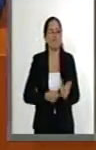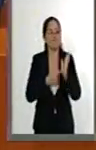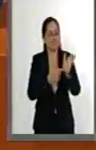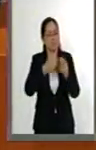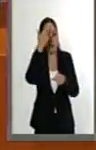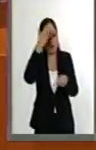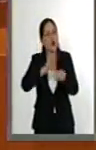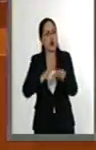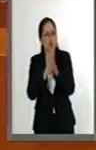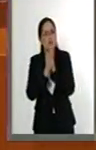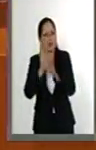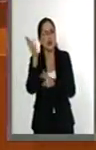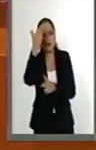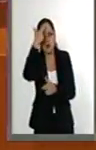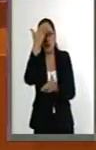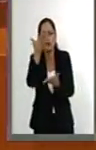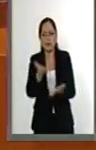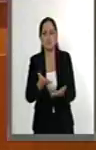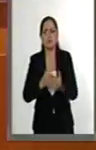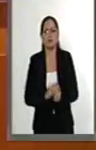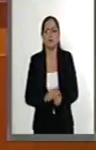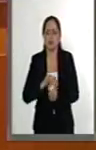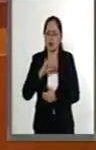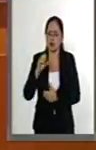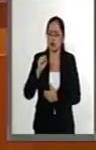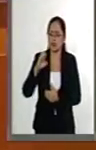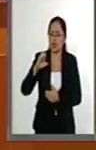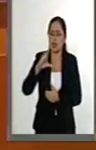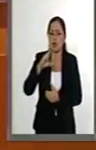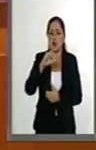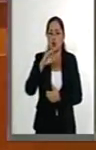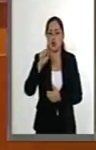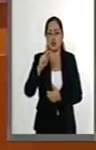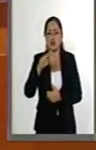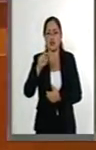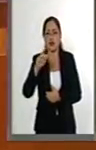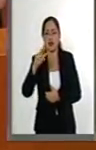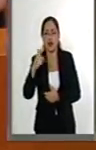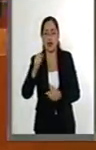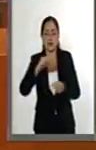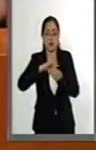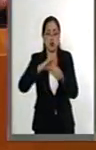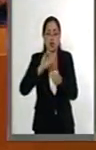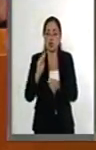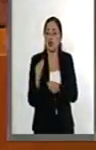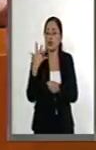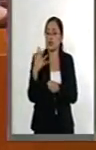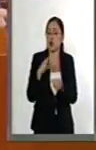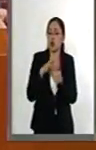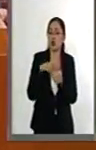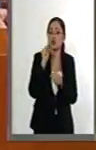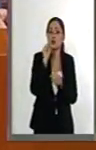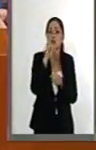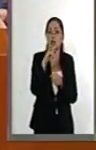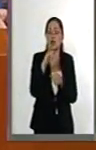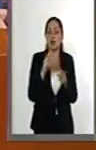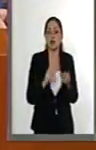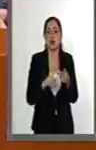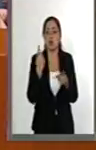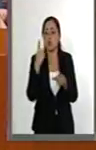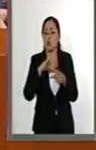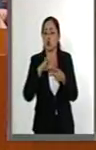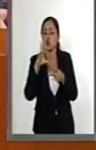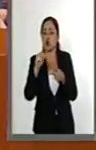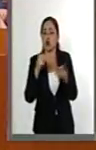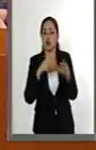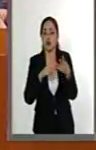memoria. Tenemos a José Luis Vargas Valdés con 95 votos a favor, uno en